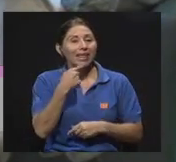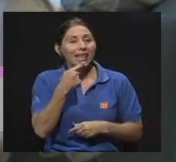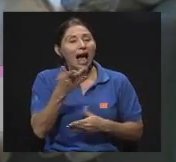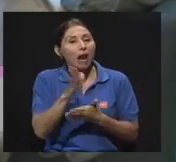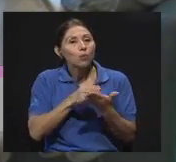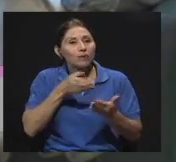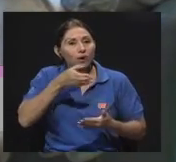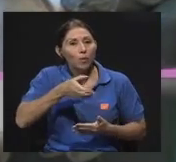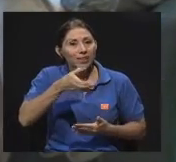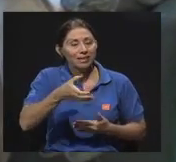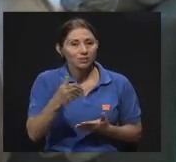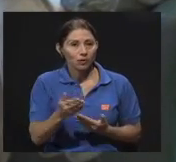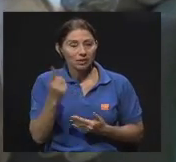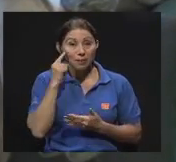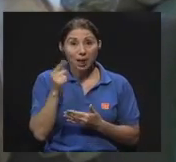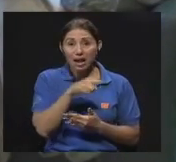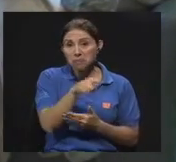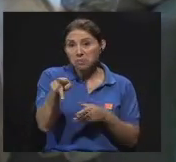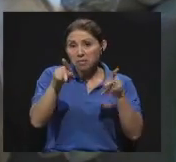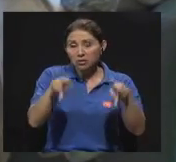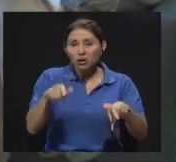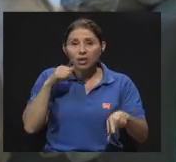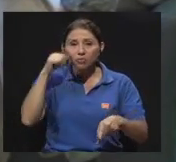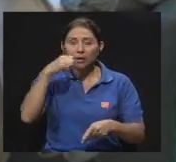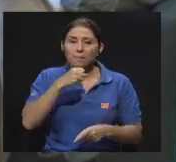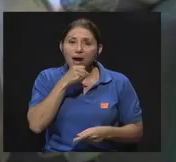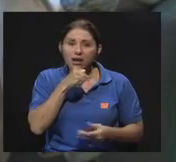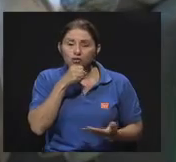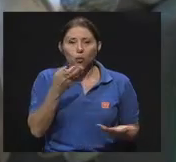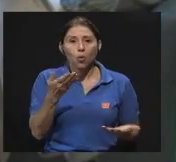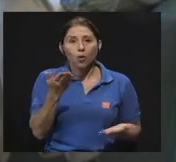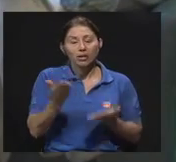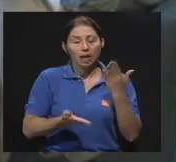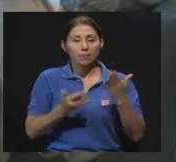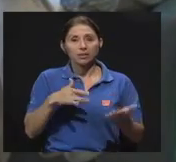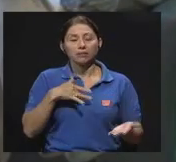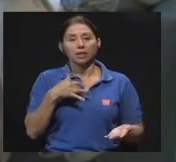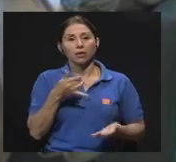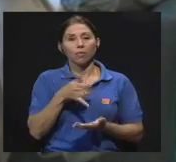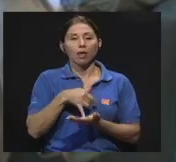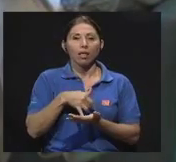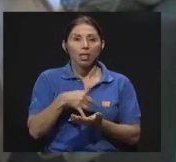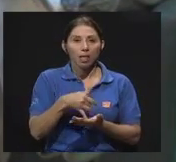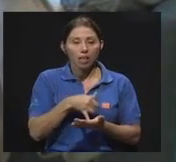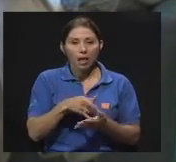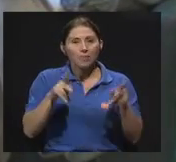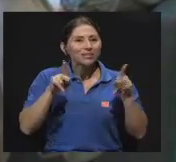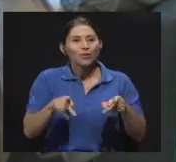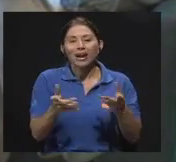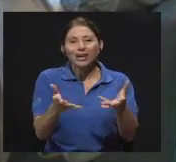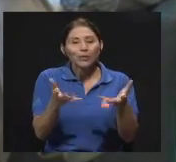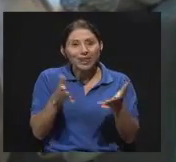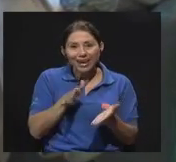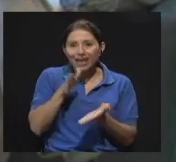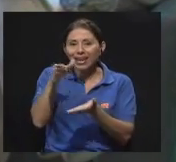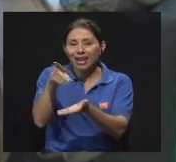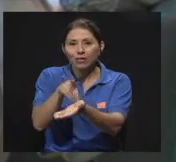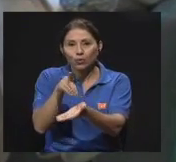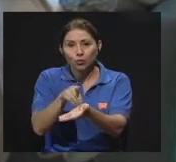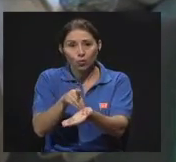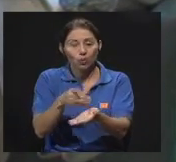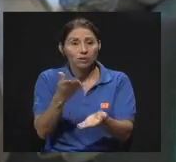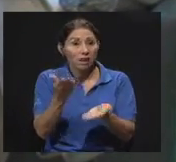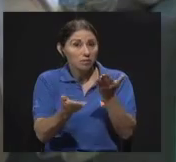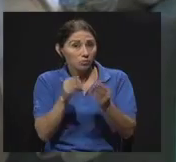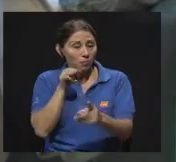también para aquel adulto que nos está escuchando, aquel adulto mayor, ¿verdad? Que padece de vértigo, por ejemplo, que se resiste a ir a consulta, doctor,